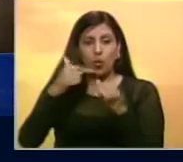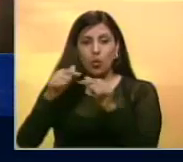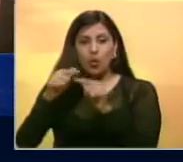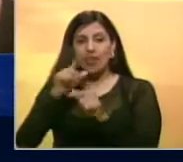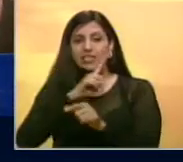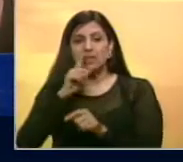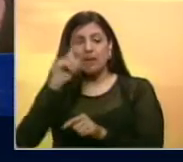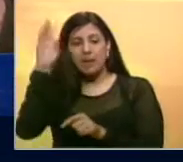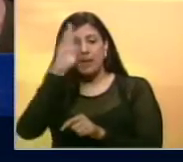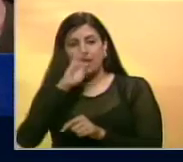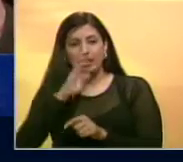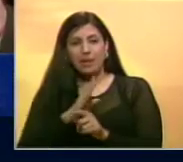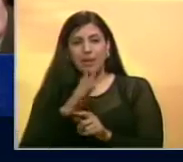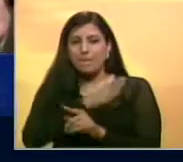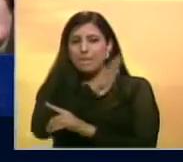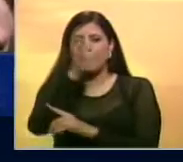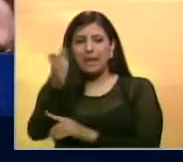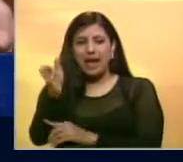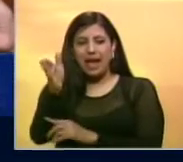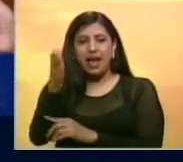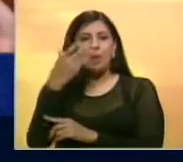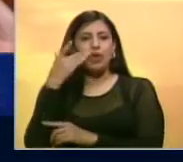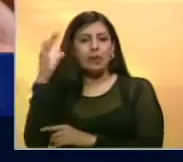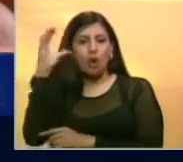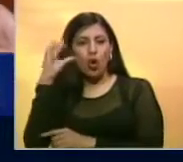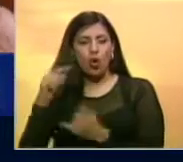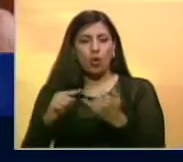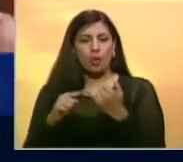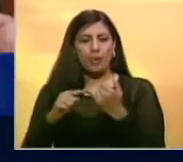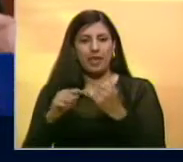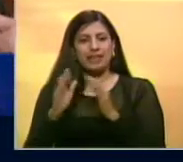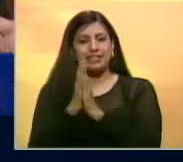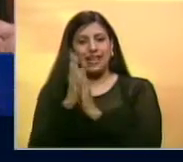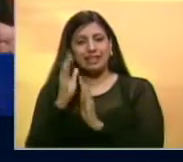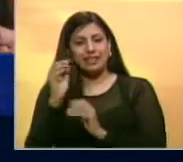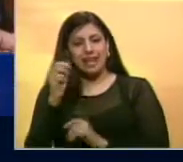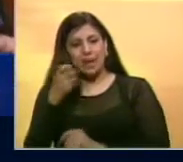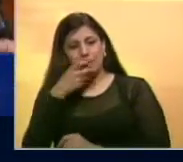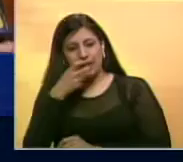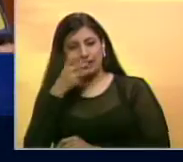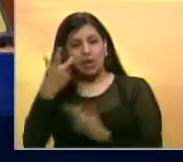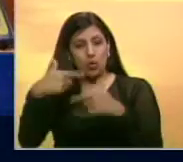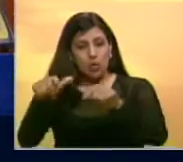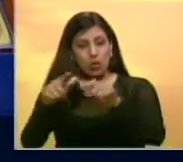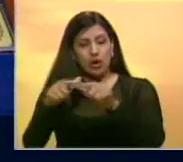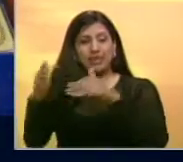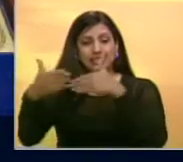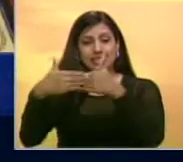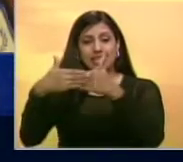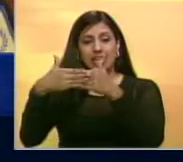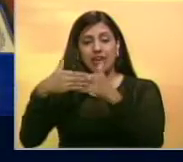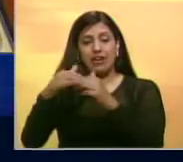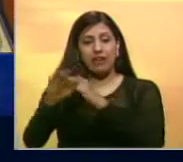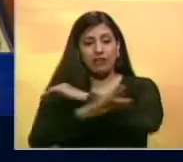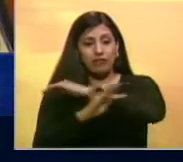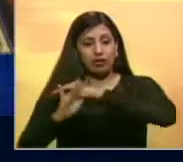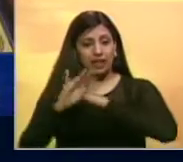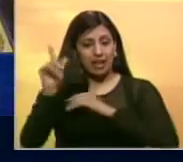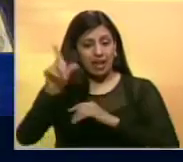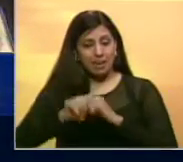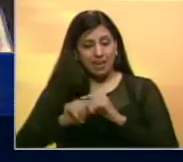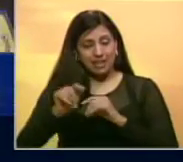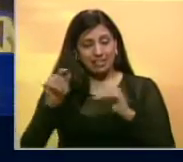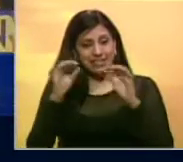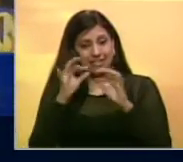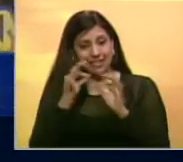Brasilia que iban con destino a Cartagena Barranquilla y Santa Marta las mismas por el cierre de frontera desde el mes de septiembre del